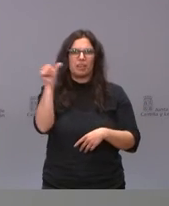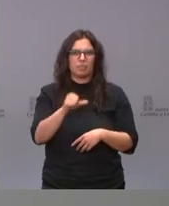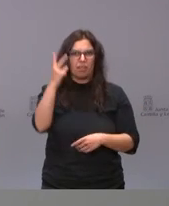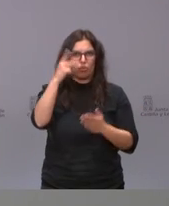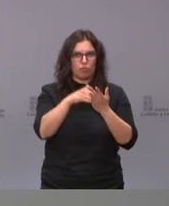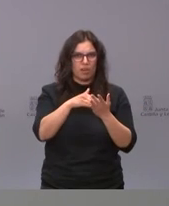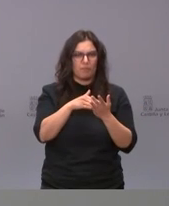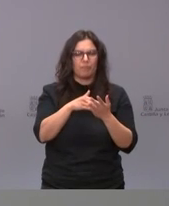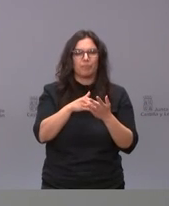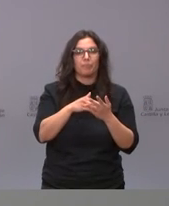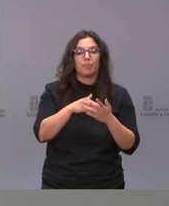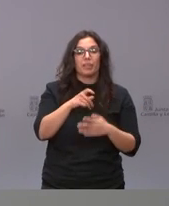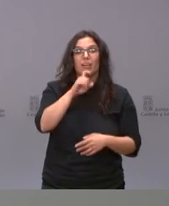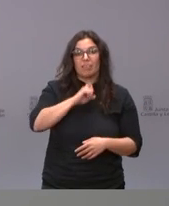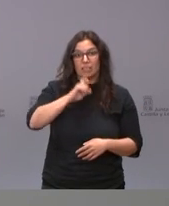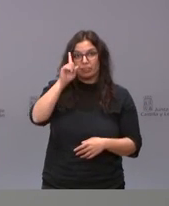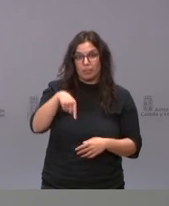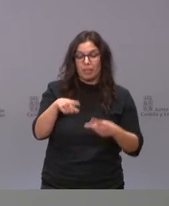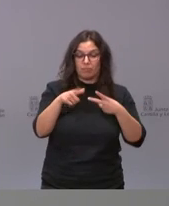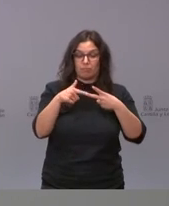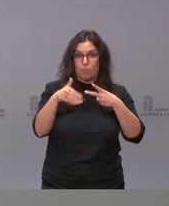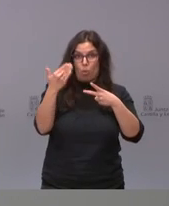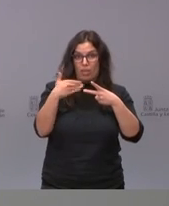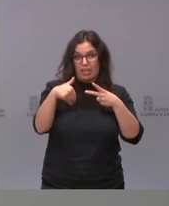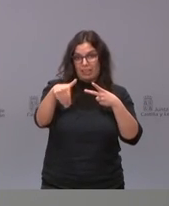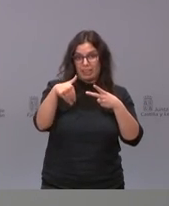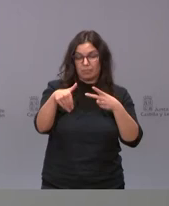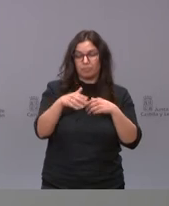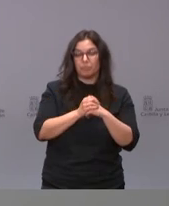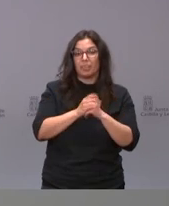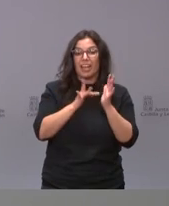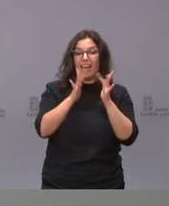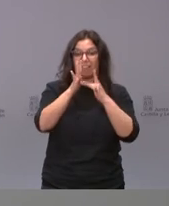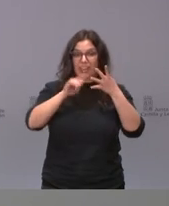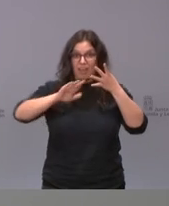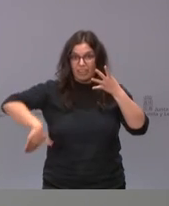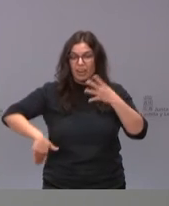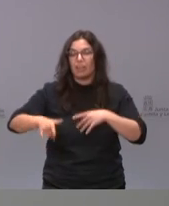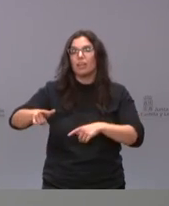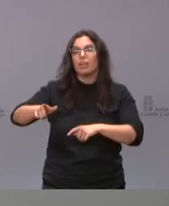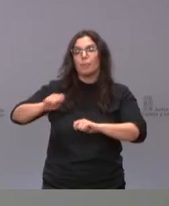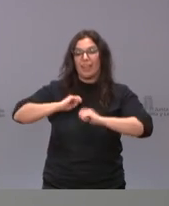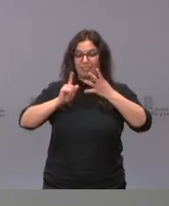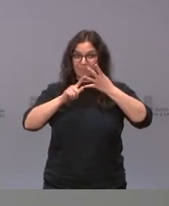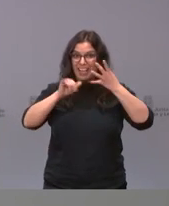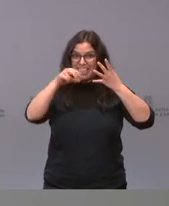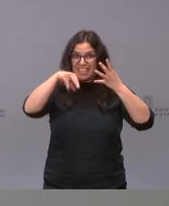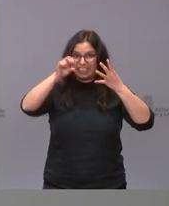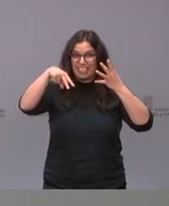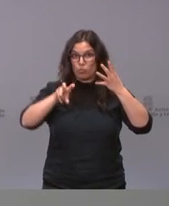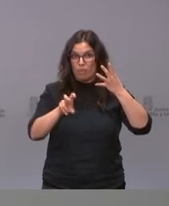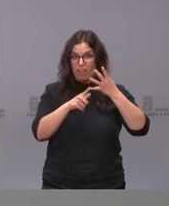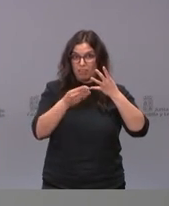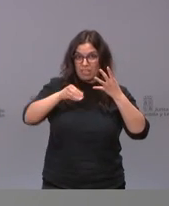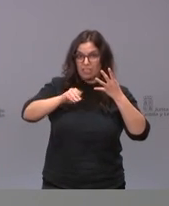nos han anunciado que vamos a tener Moderna a finales de mes vamos a tener Janssen entonces nosotros tenemos